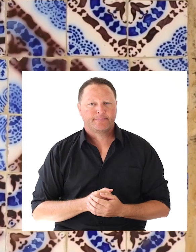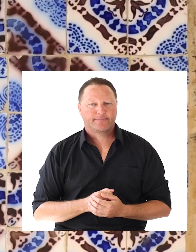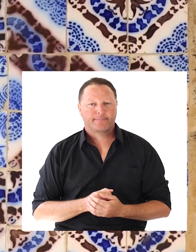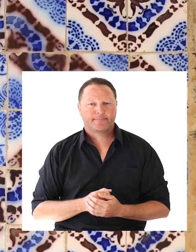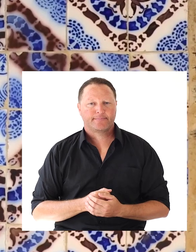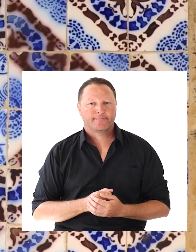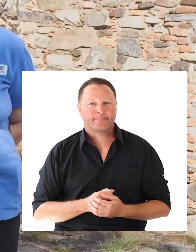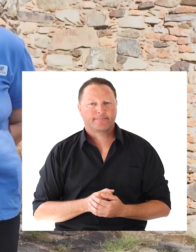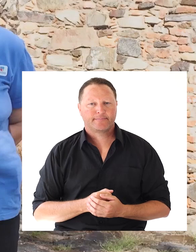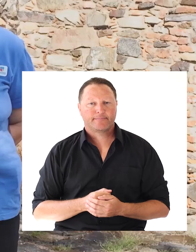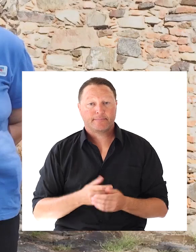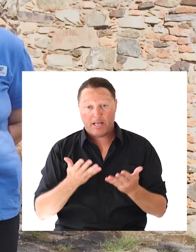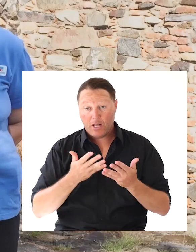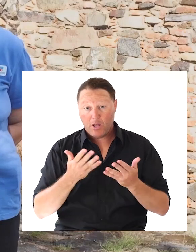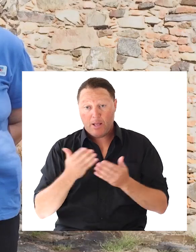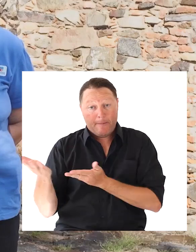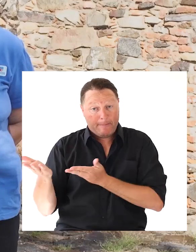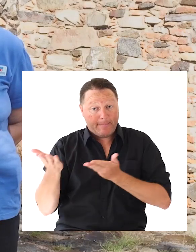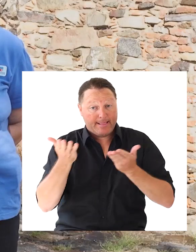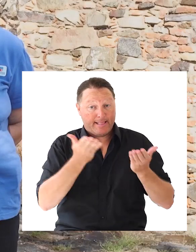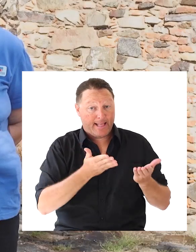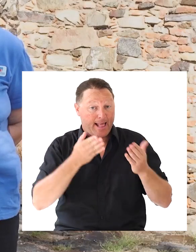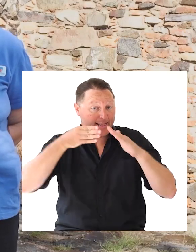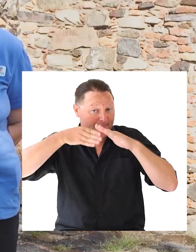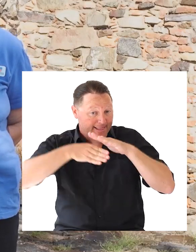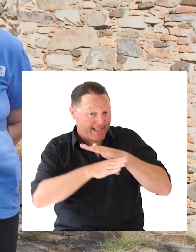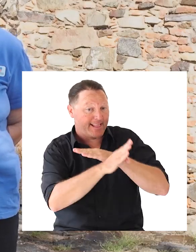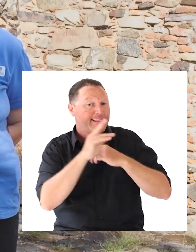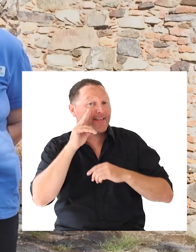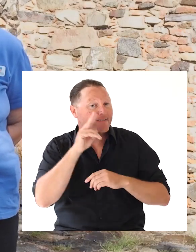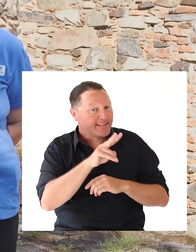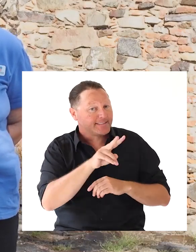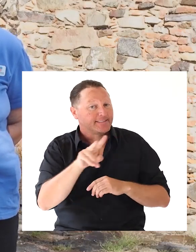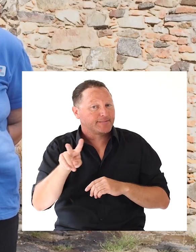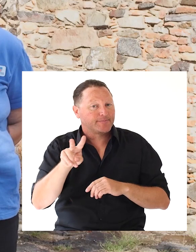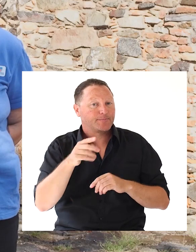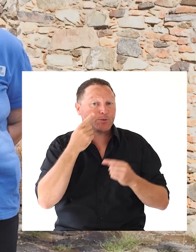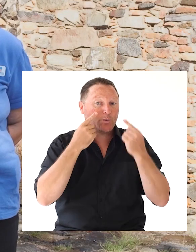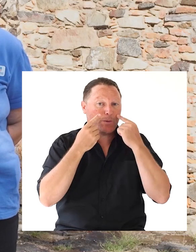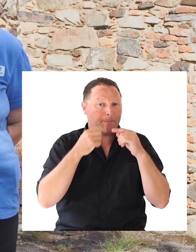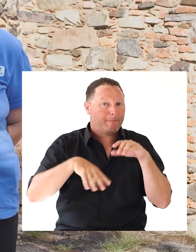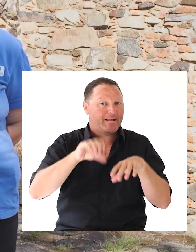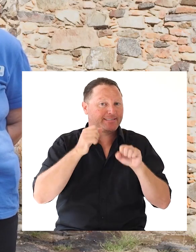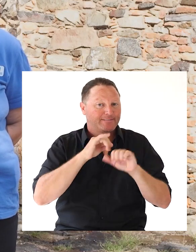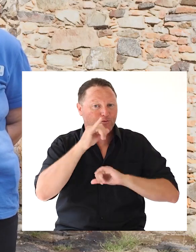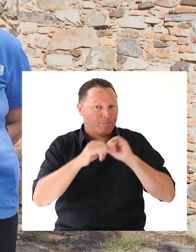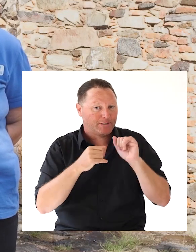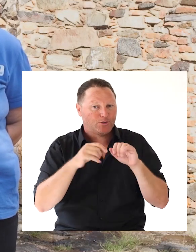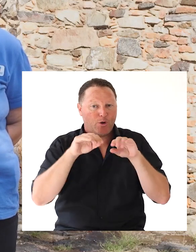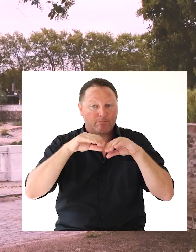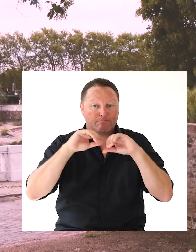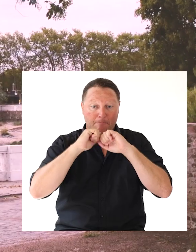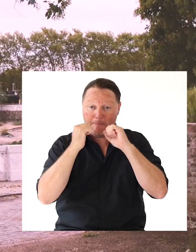Música Bueno, ahora lo voy a invitar a pasar Y vamos a poder conocer más De estos azulejos